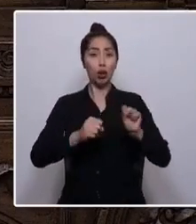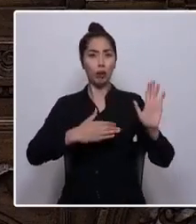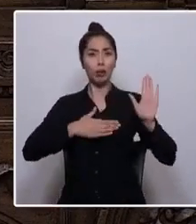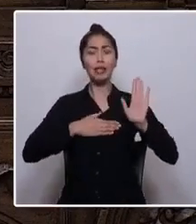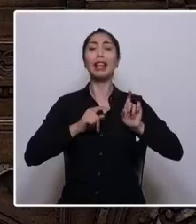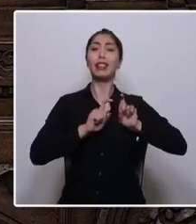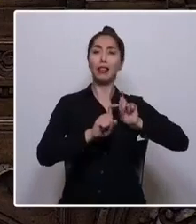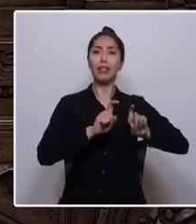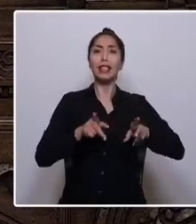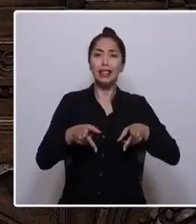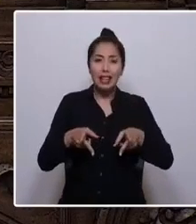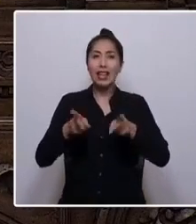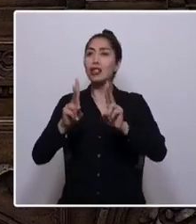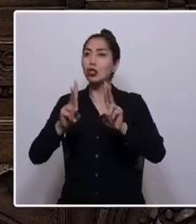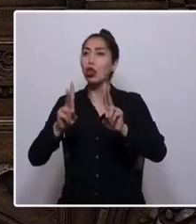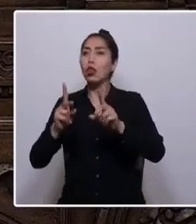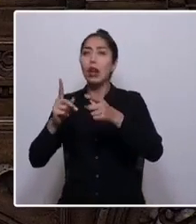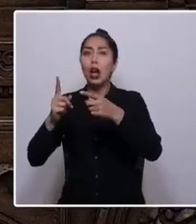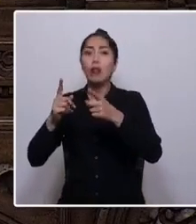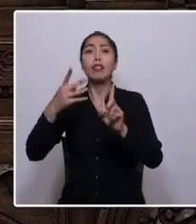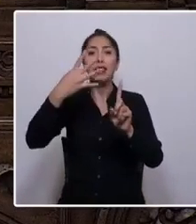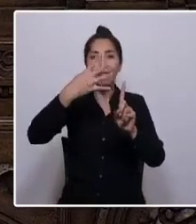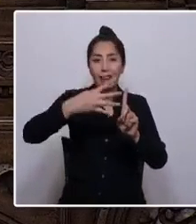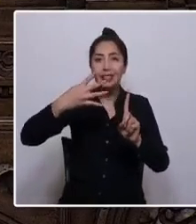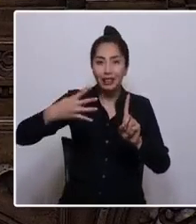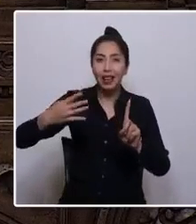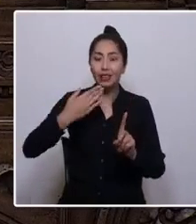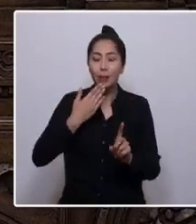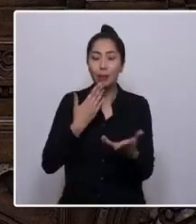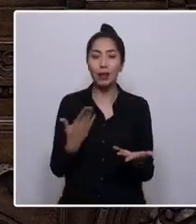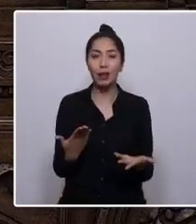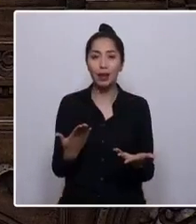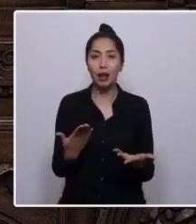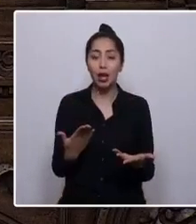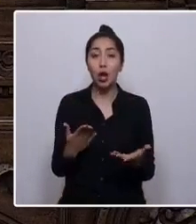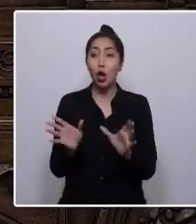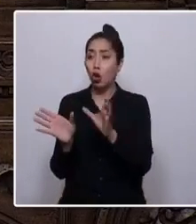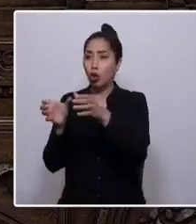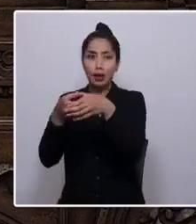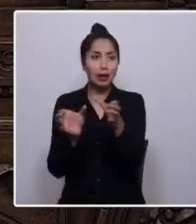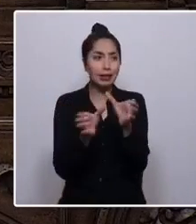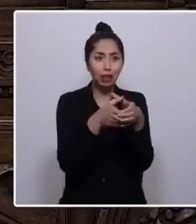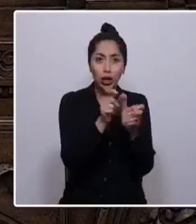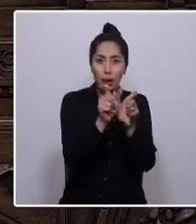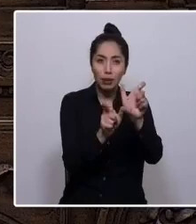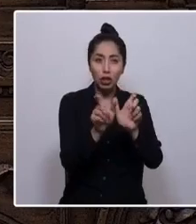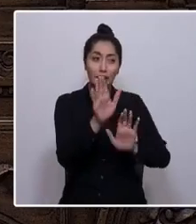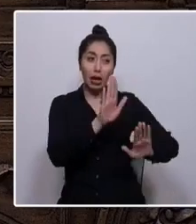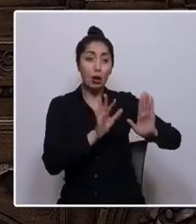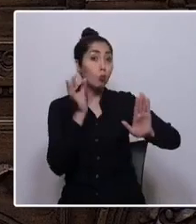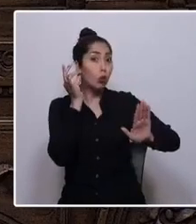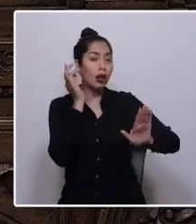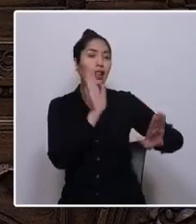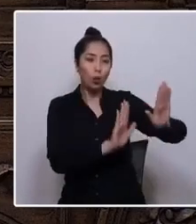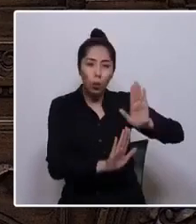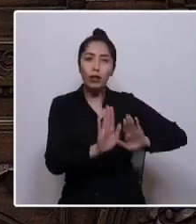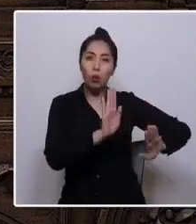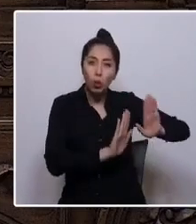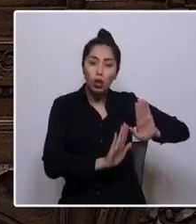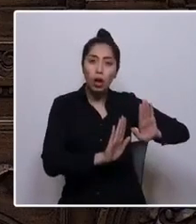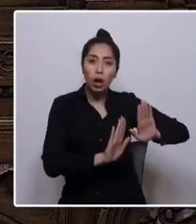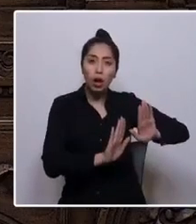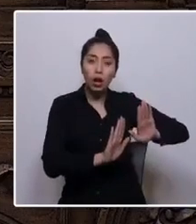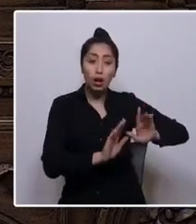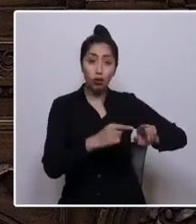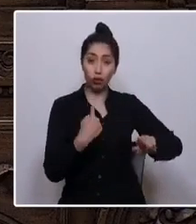de las diversidades sexo-genéricas. A las organizaciones de cuidadoras, quienes hemos aprendido del